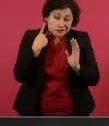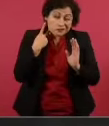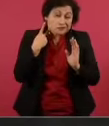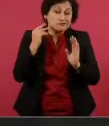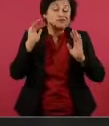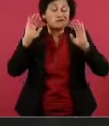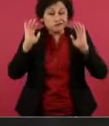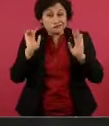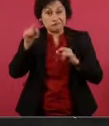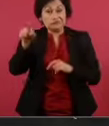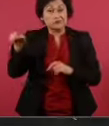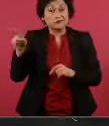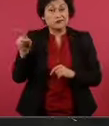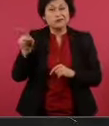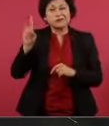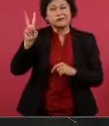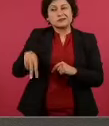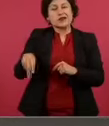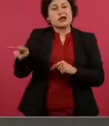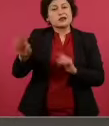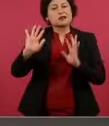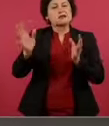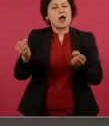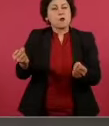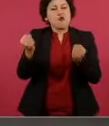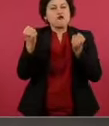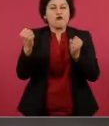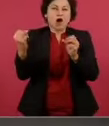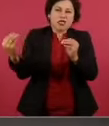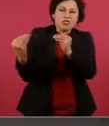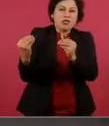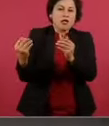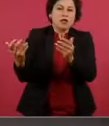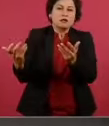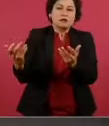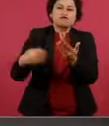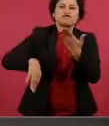de confrontación en contra nuestra.